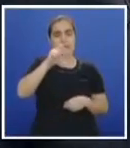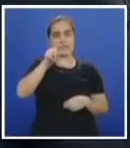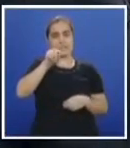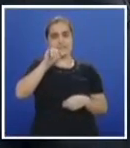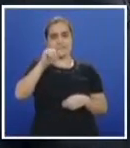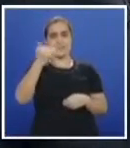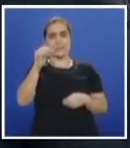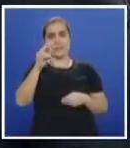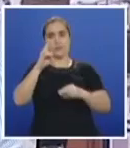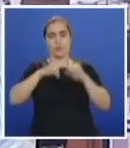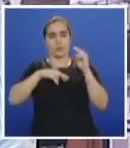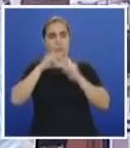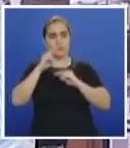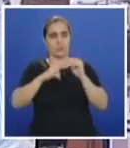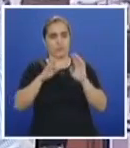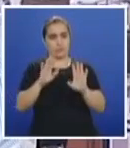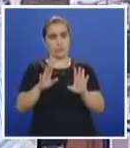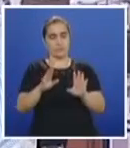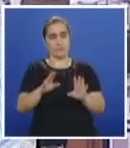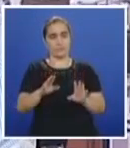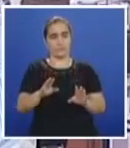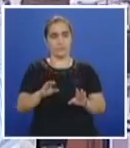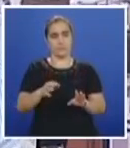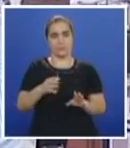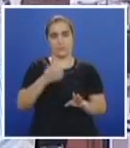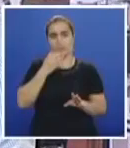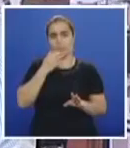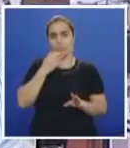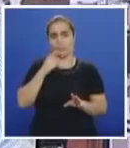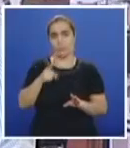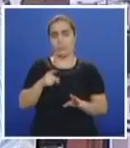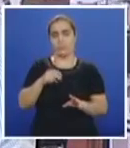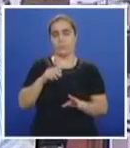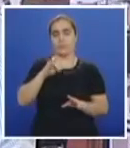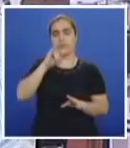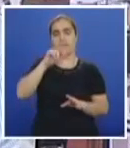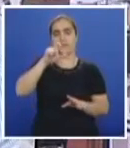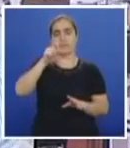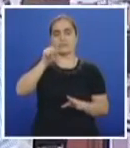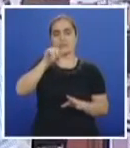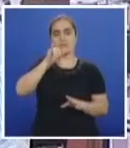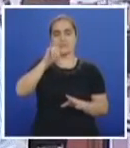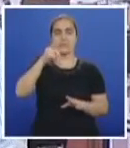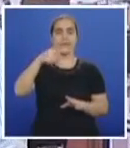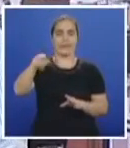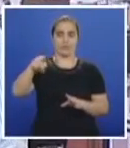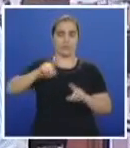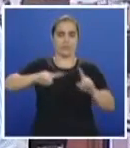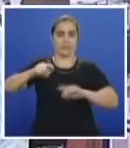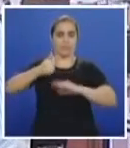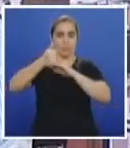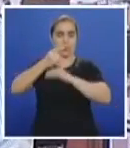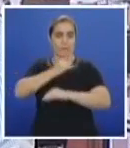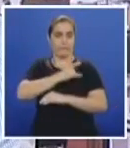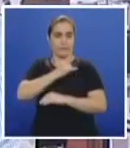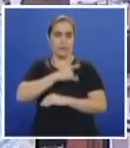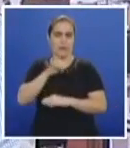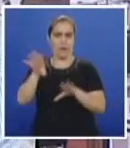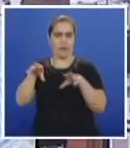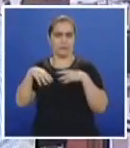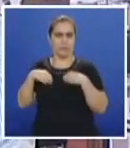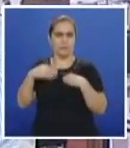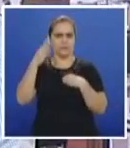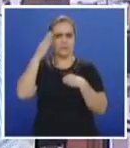Tengo entendido. Sí, bueno, digamos que el ICESI en Bici fue muy bien recibido por las directivas porque son conscientes de que el tema de